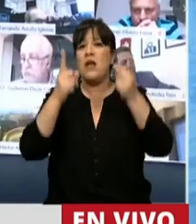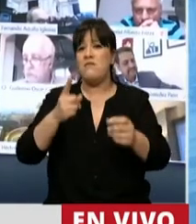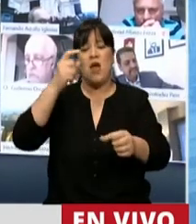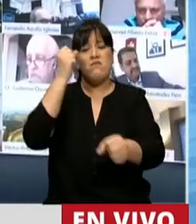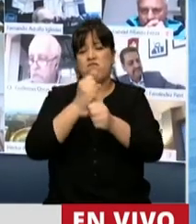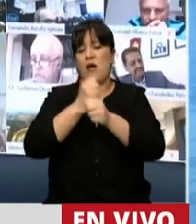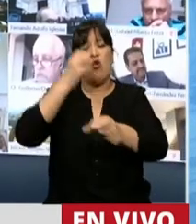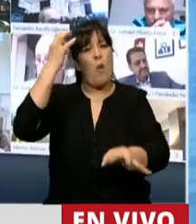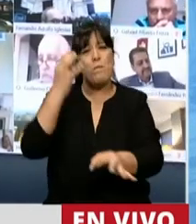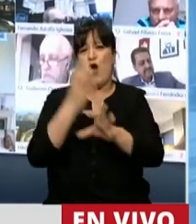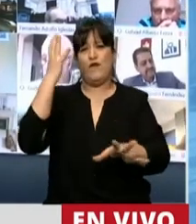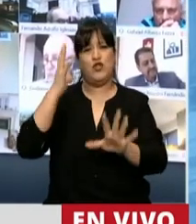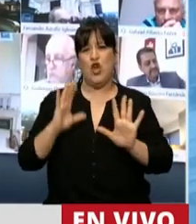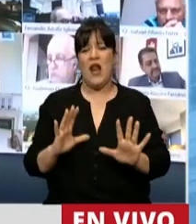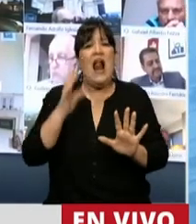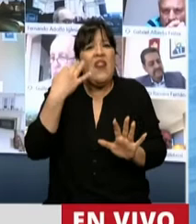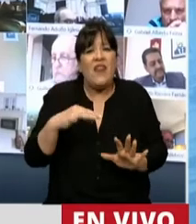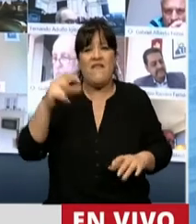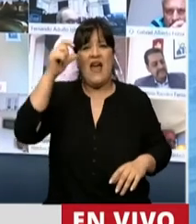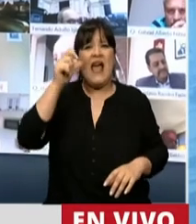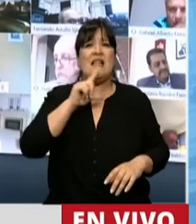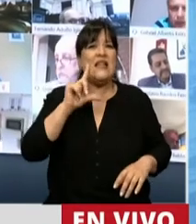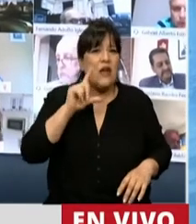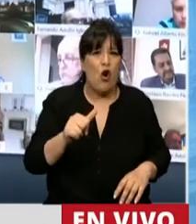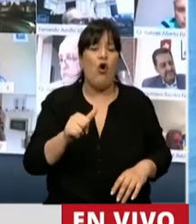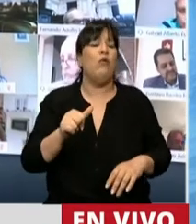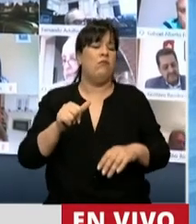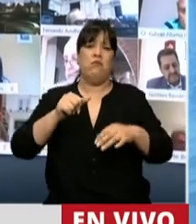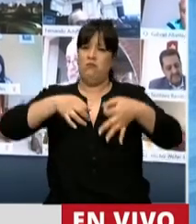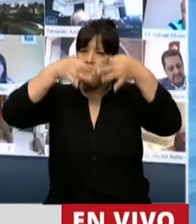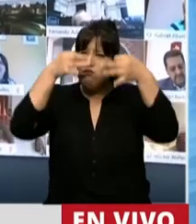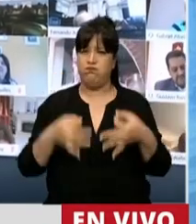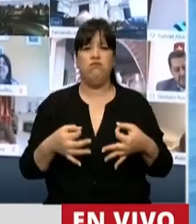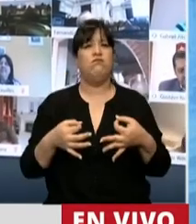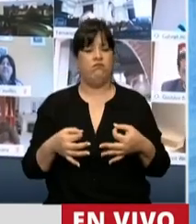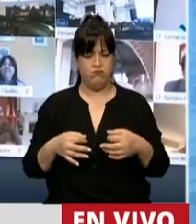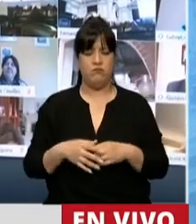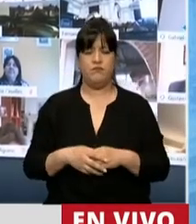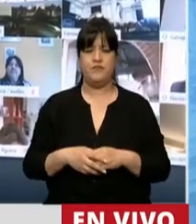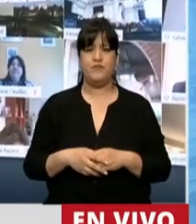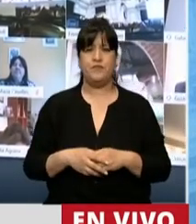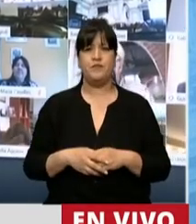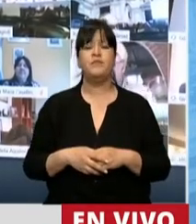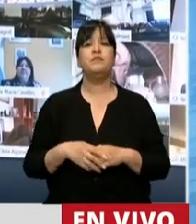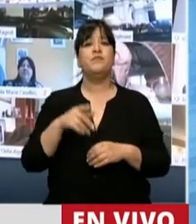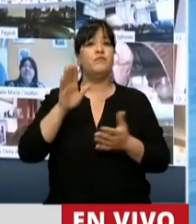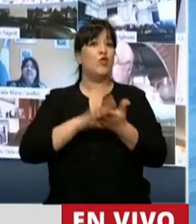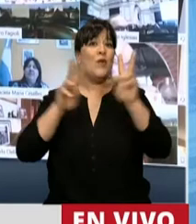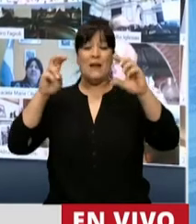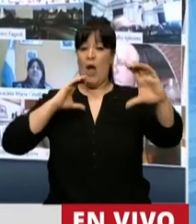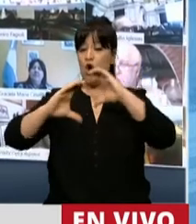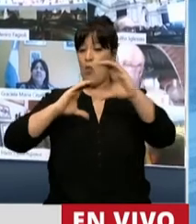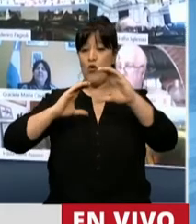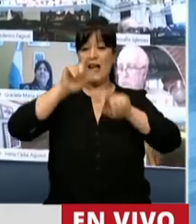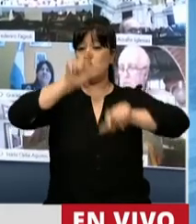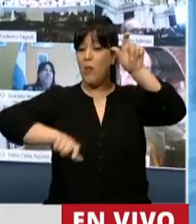que tenga rigor ético en función de su carácter interdisciplinario. La comunicación humana, su